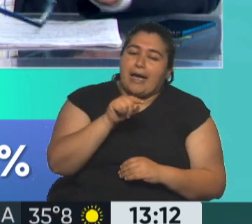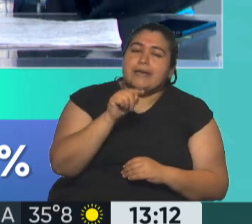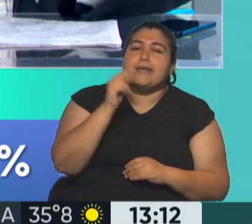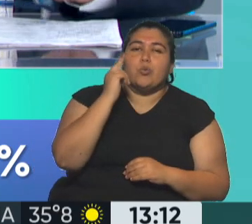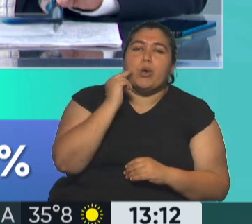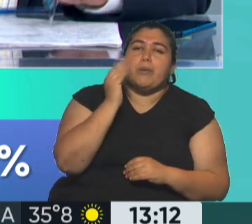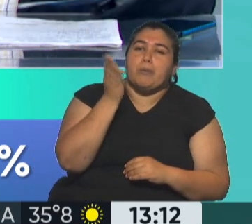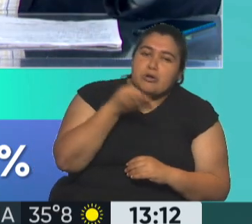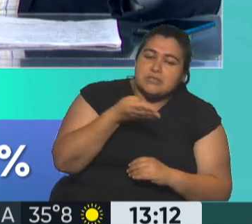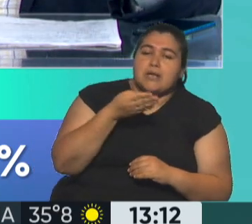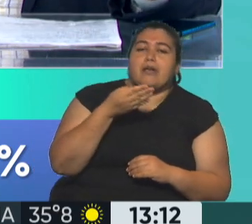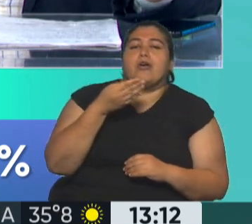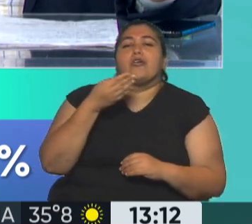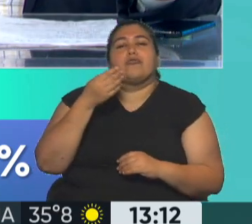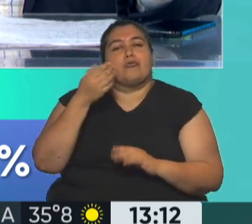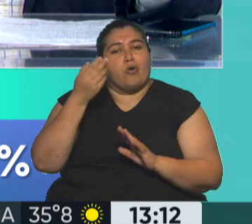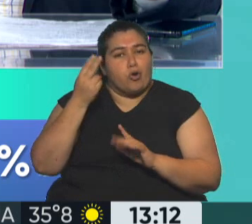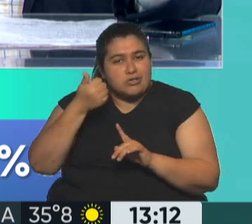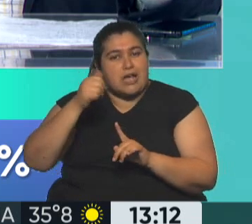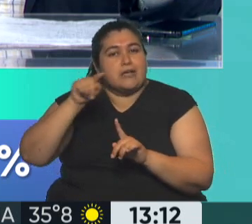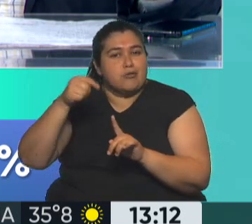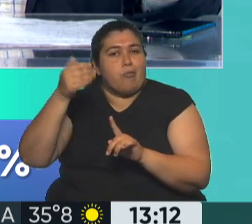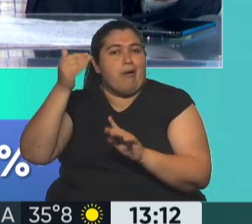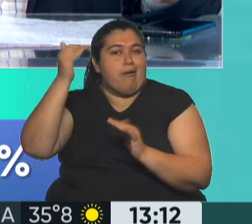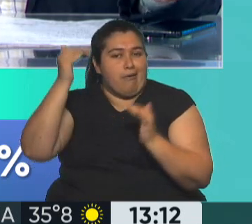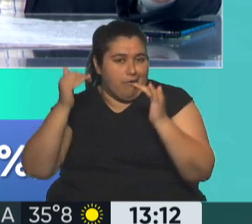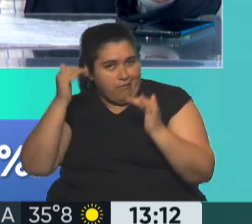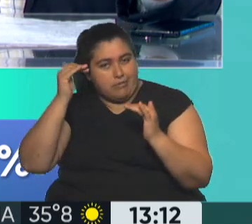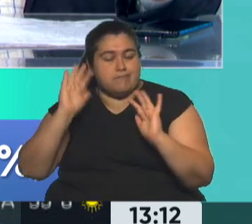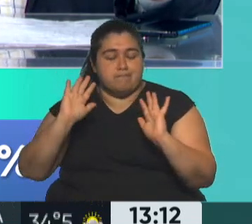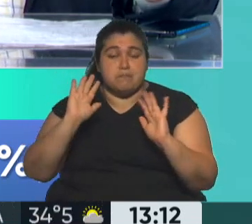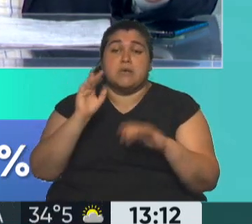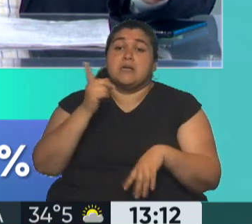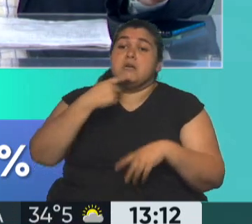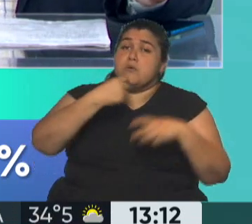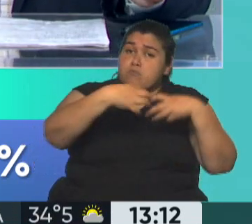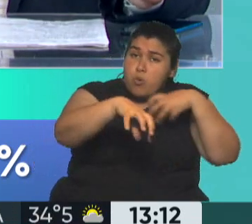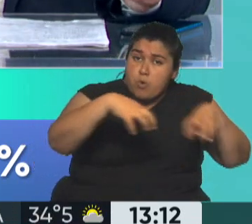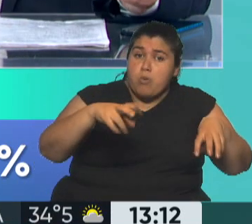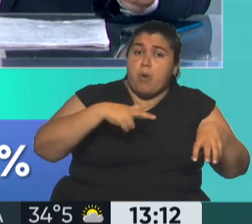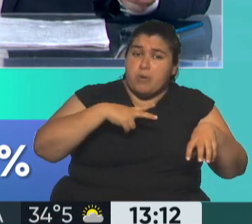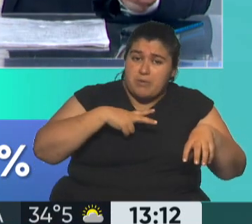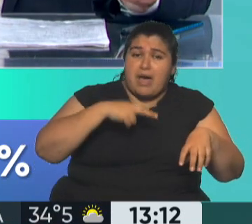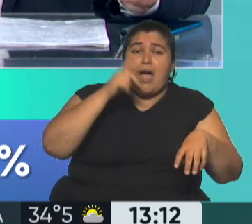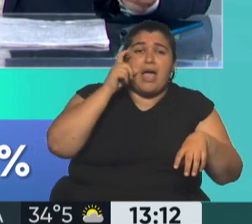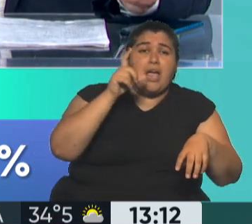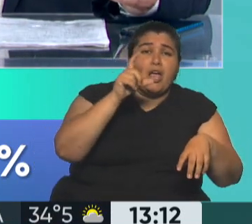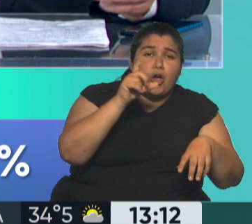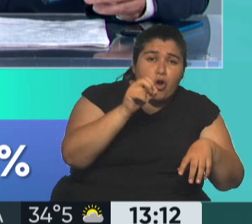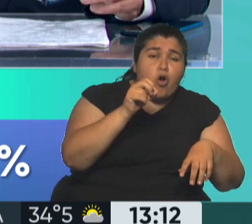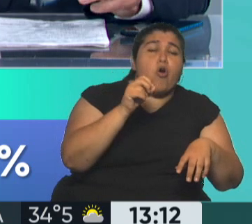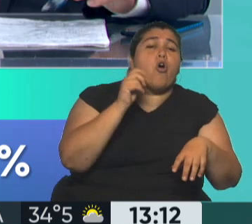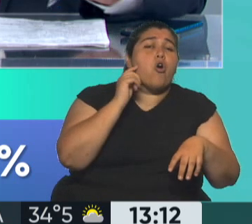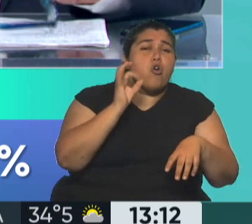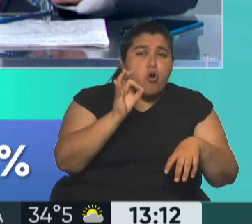aumentos a todas las entidades privadas. Como ECOGO, Ecolatina, la de Orlando